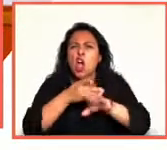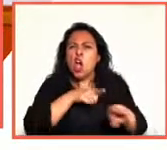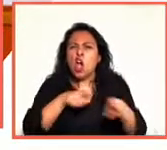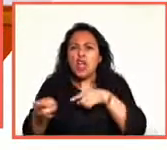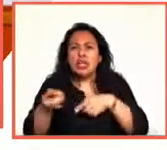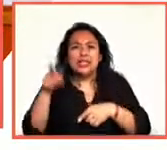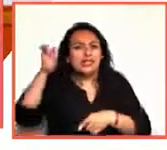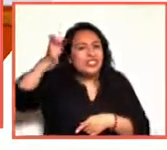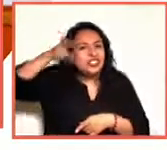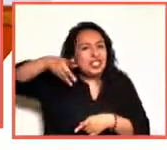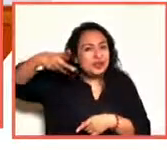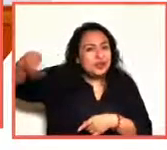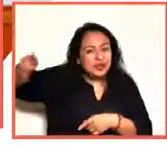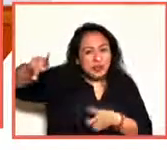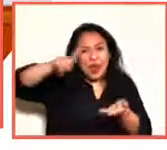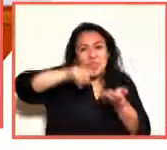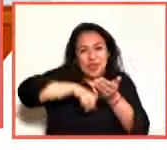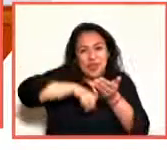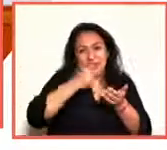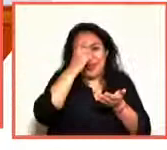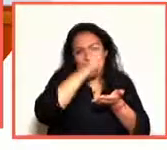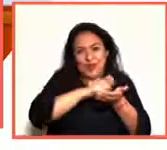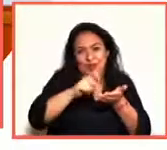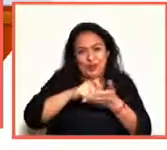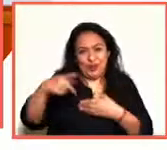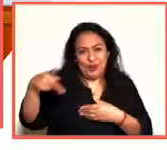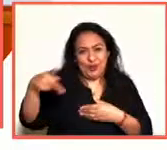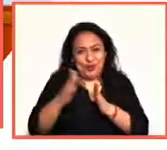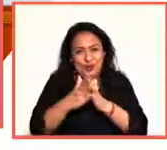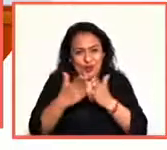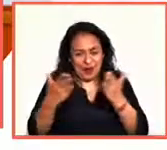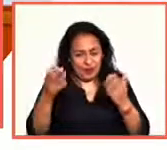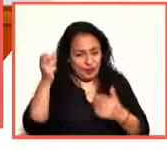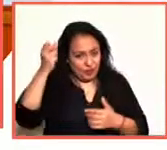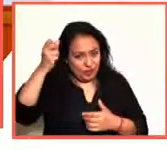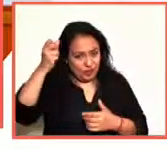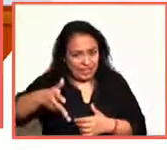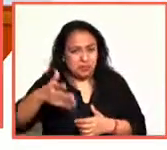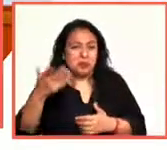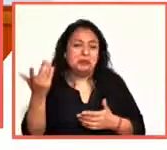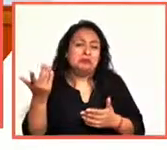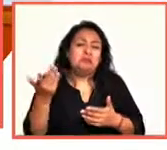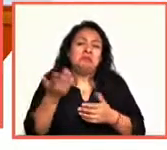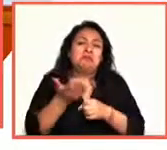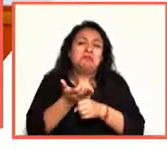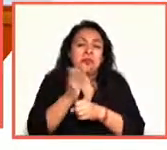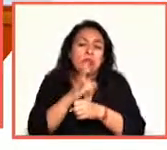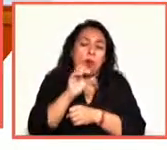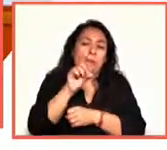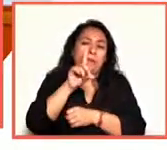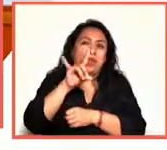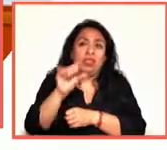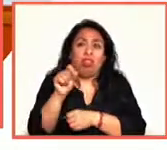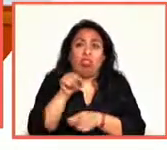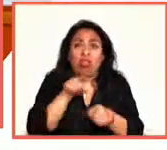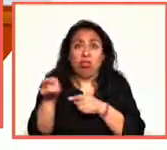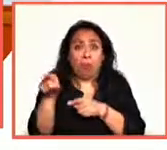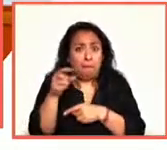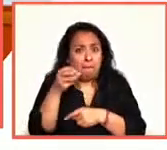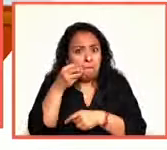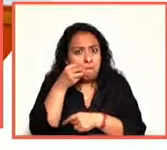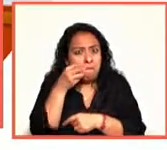Aparecen en las obras de Shakespeare, en las comedias. Son insultos fabulosos,